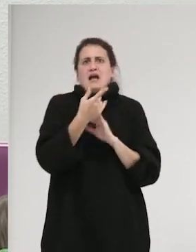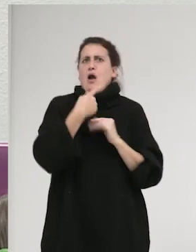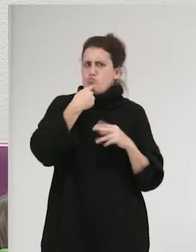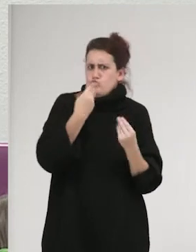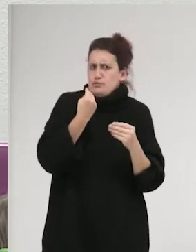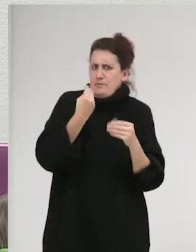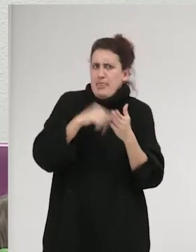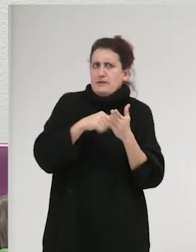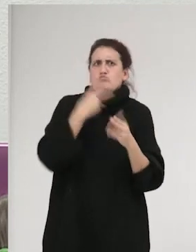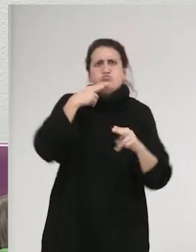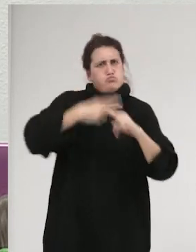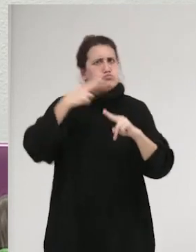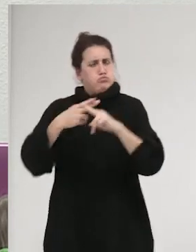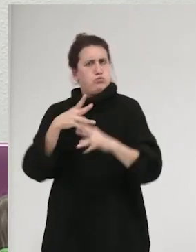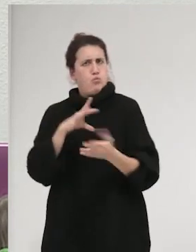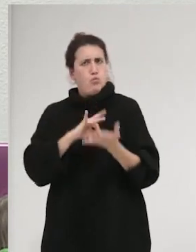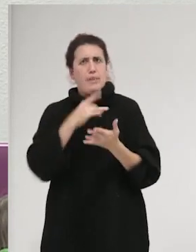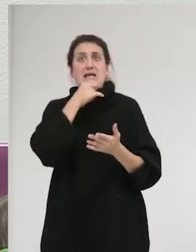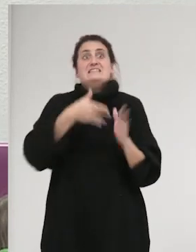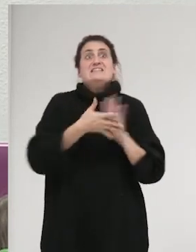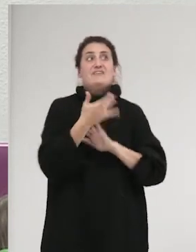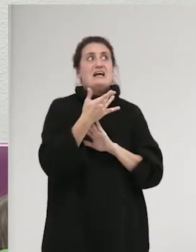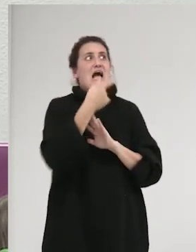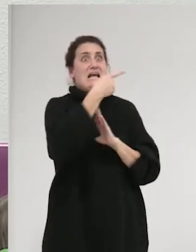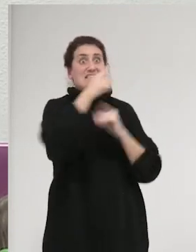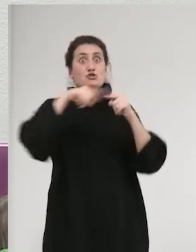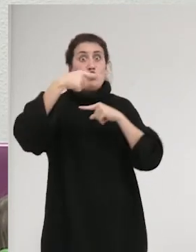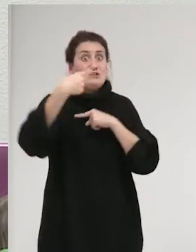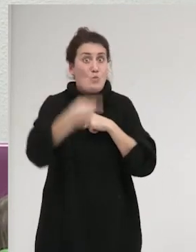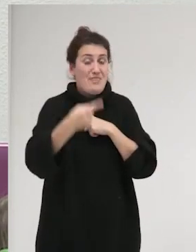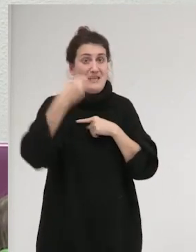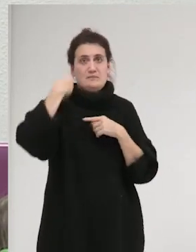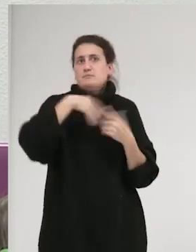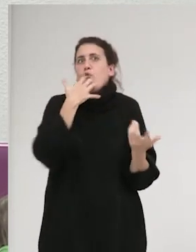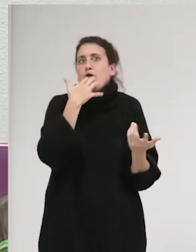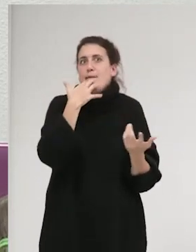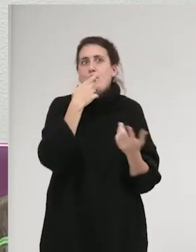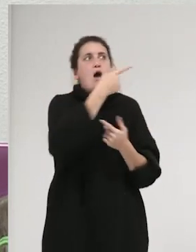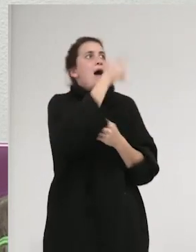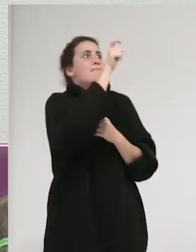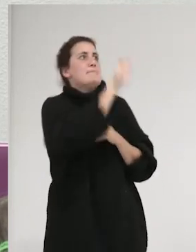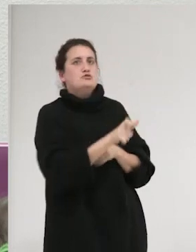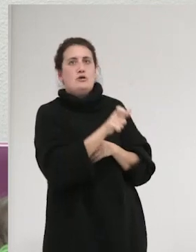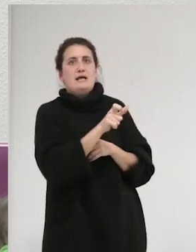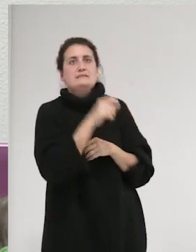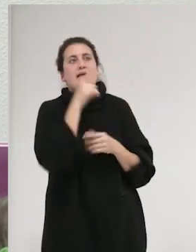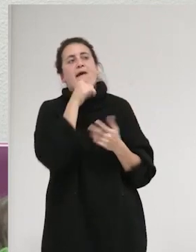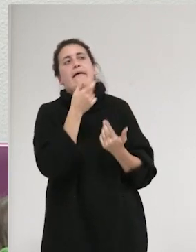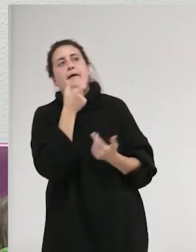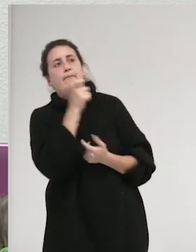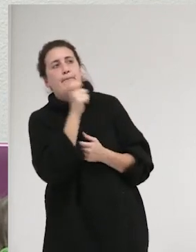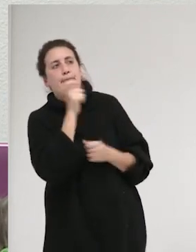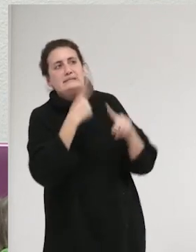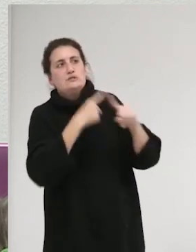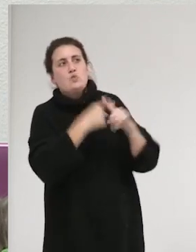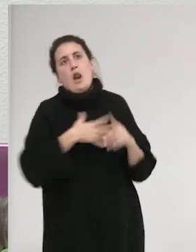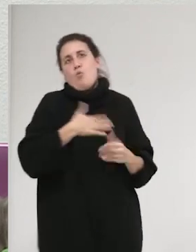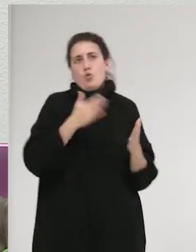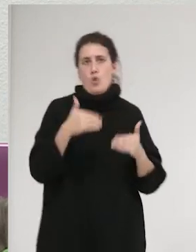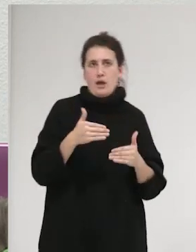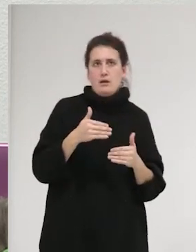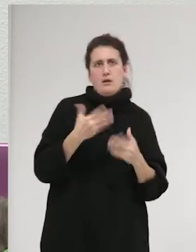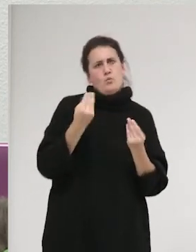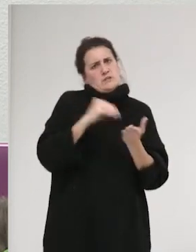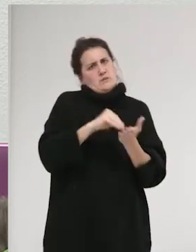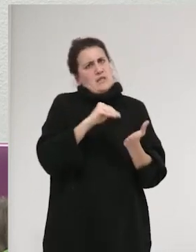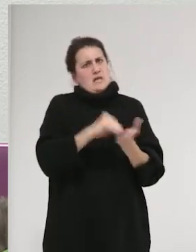duras. Por tanto, aplicar esas consecuencias, por ejemplo, a las personas que hacen un comentario sexual incómodo, muchas